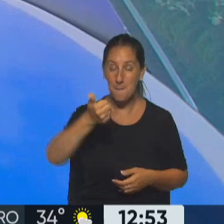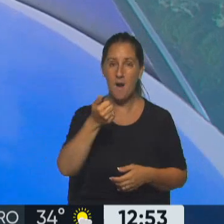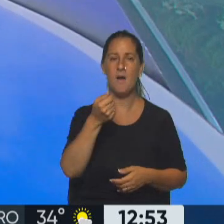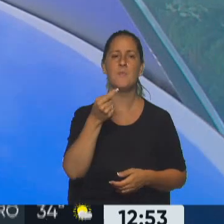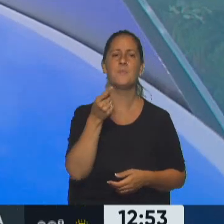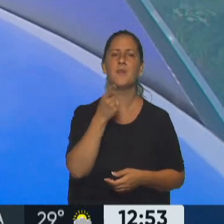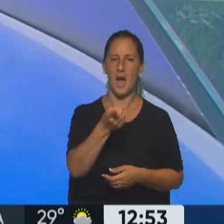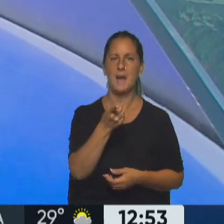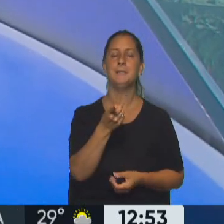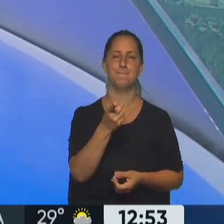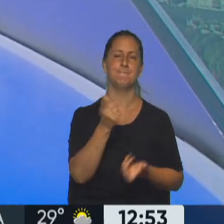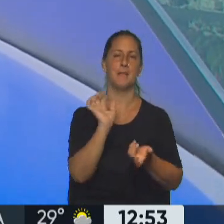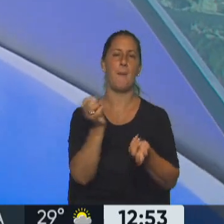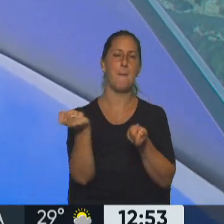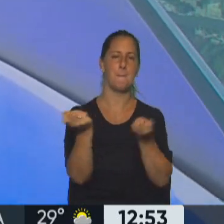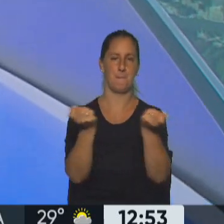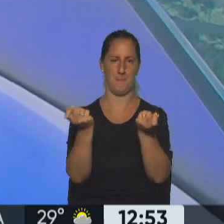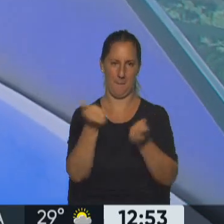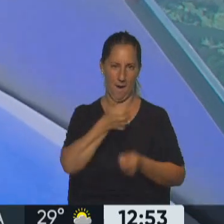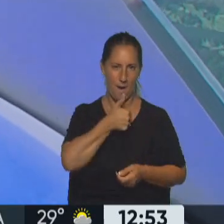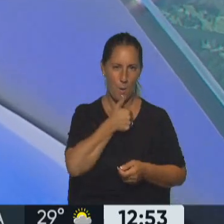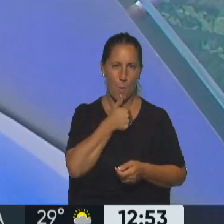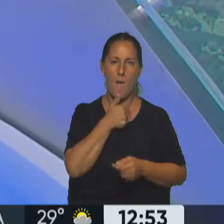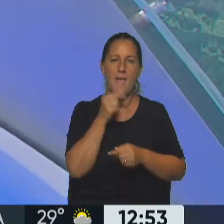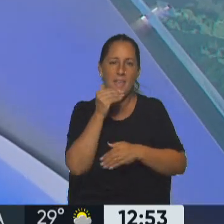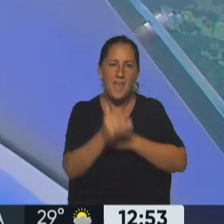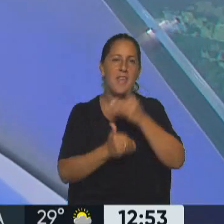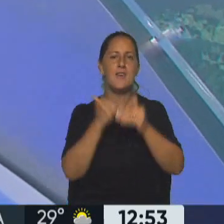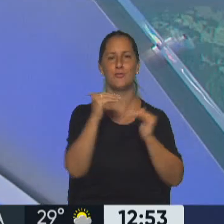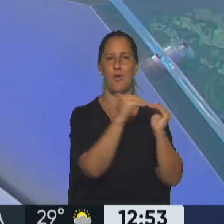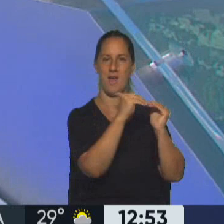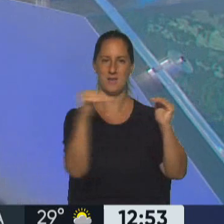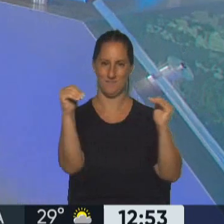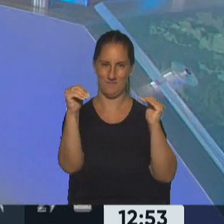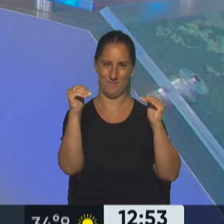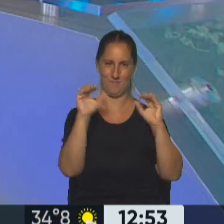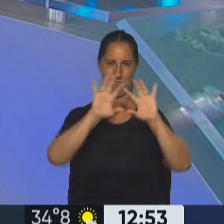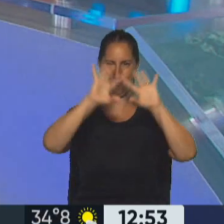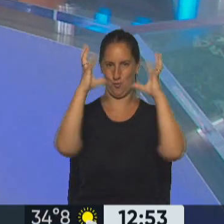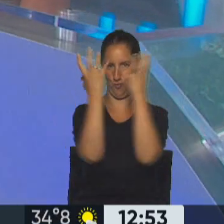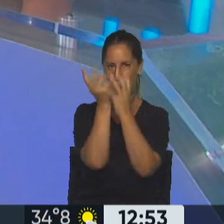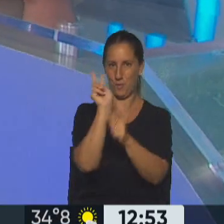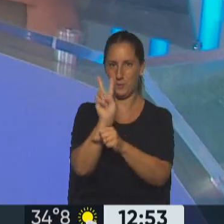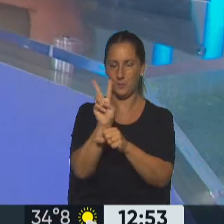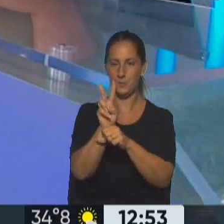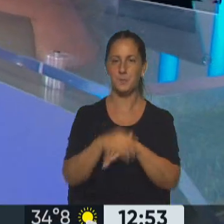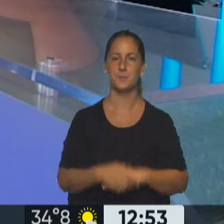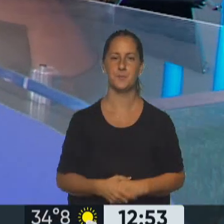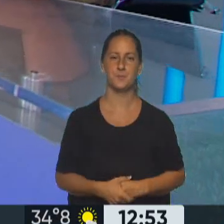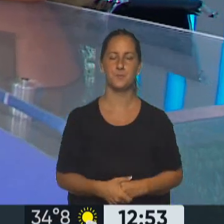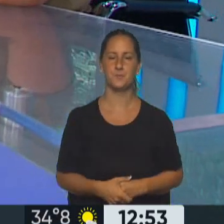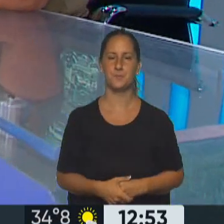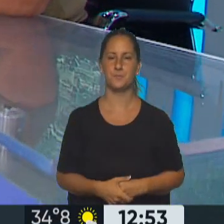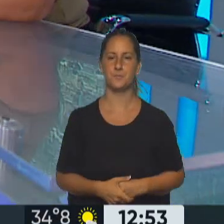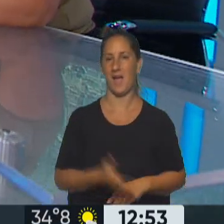utilizar y hacer un desarrollo sostenible del mismo. Las hermanas nos dicen directamente, como